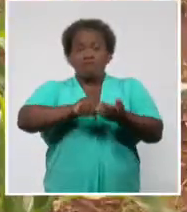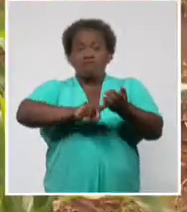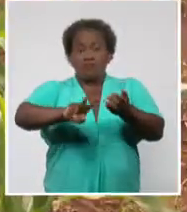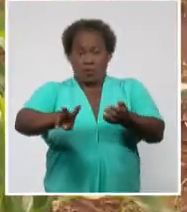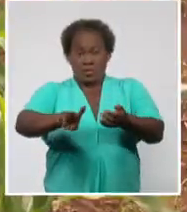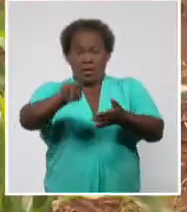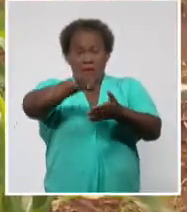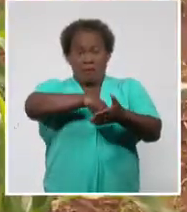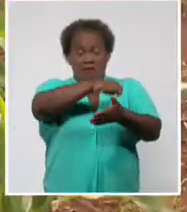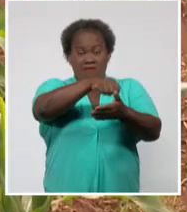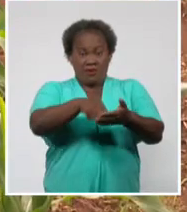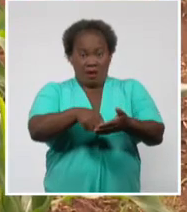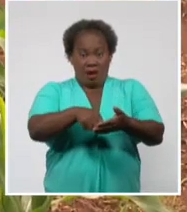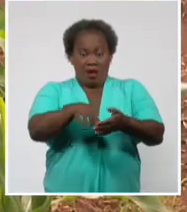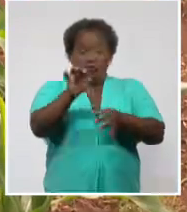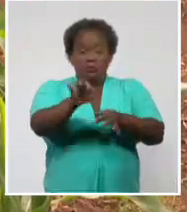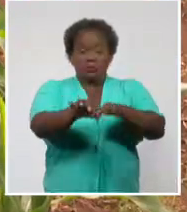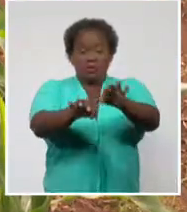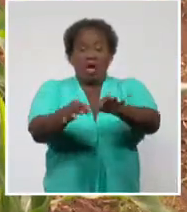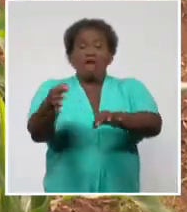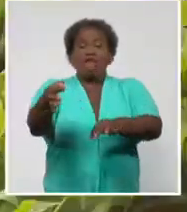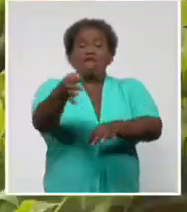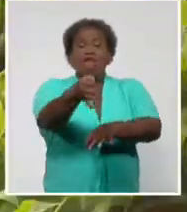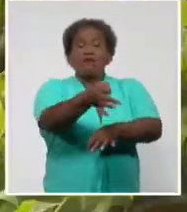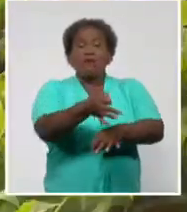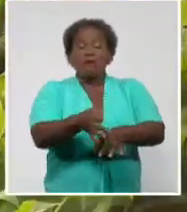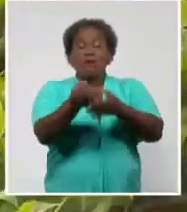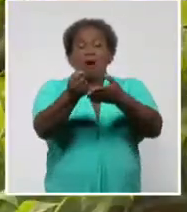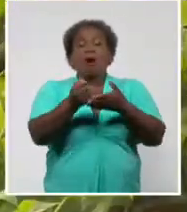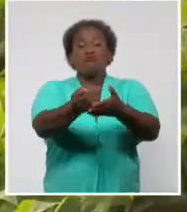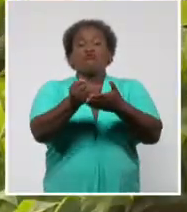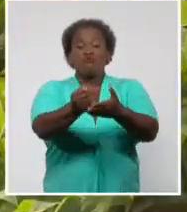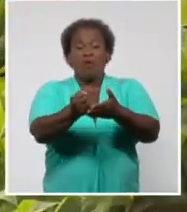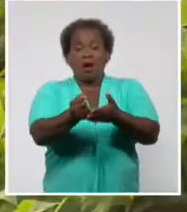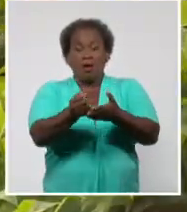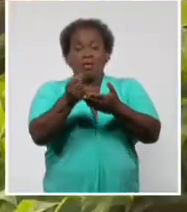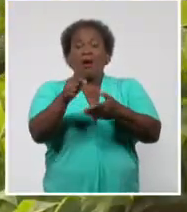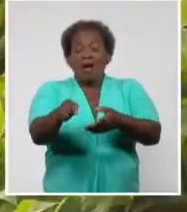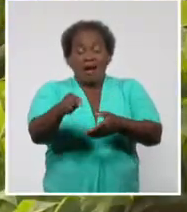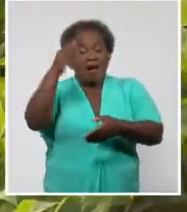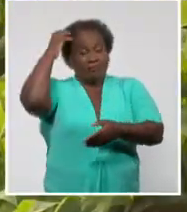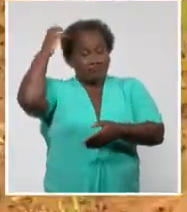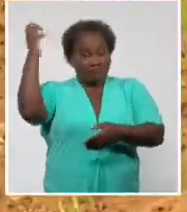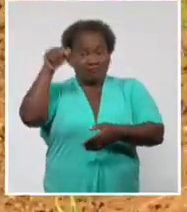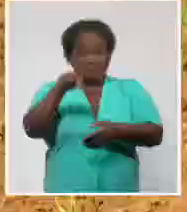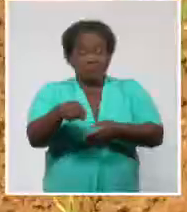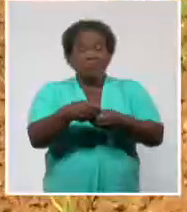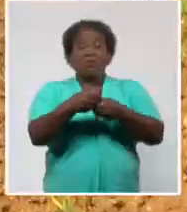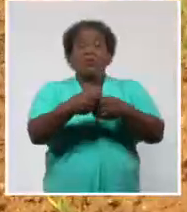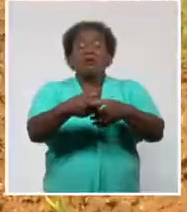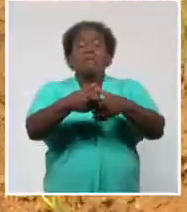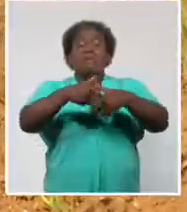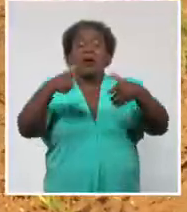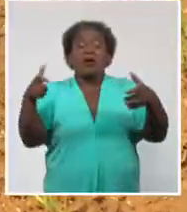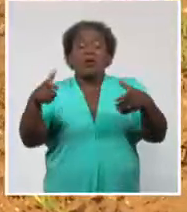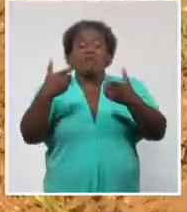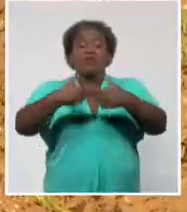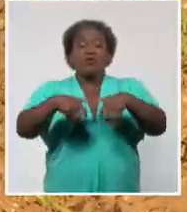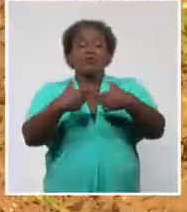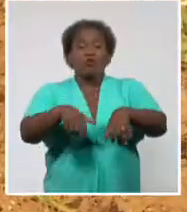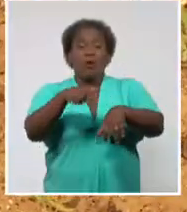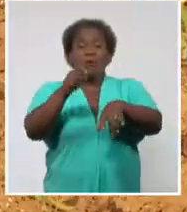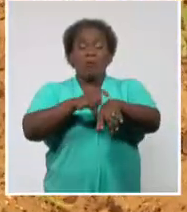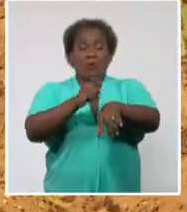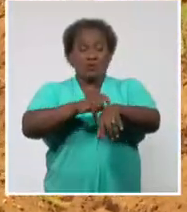siembra del grano con el objetivo de tributar al balance nacional. La actual pandemia impone mayores producciones para ser capaces de